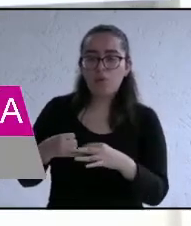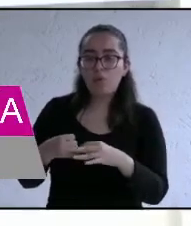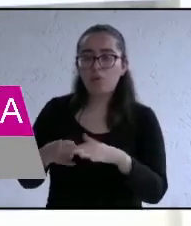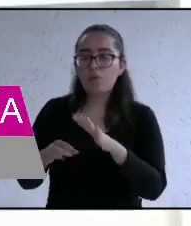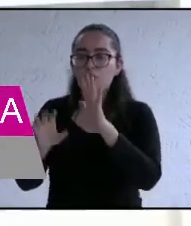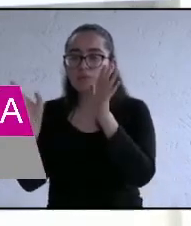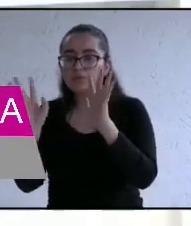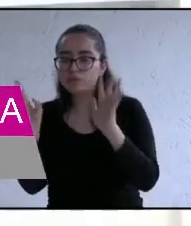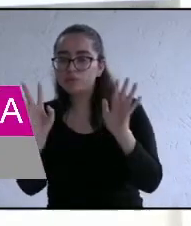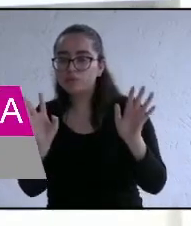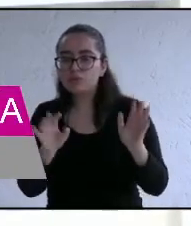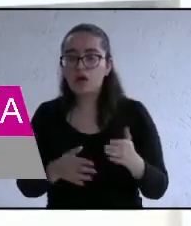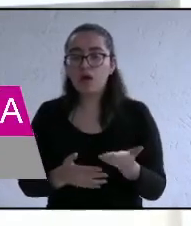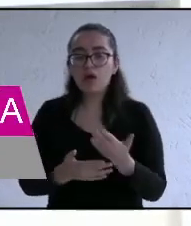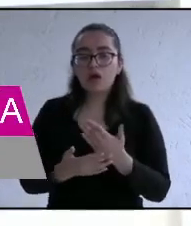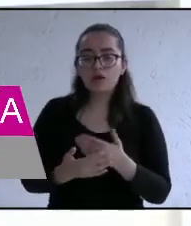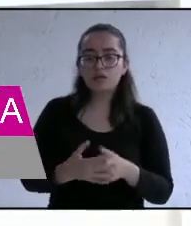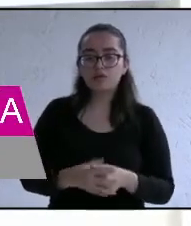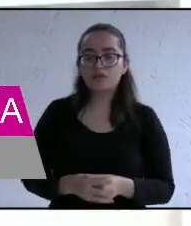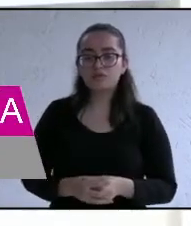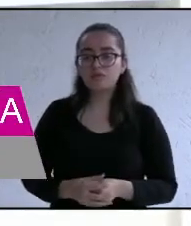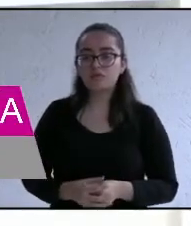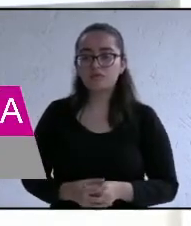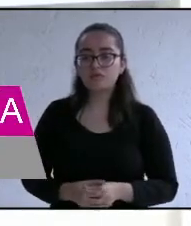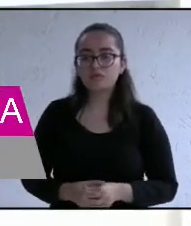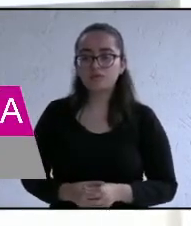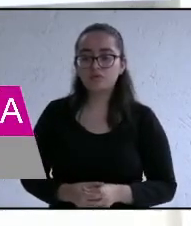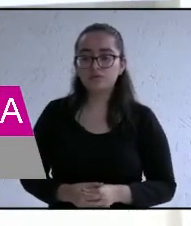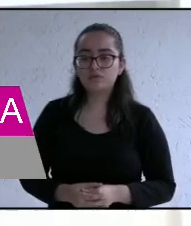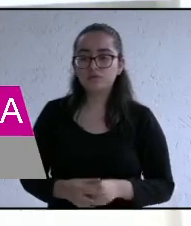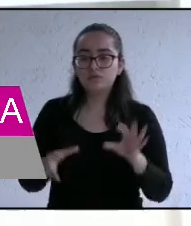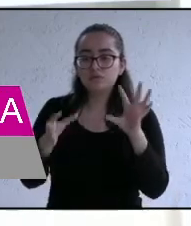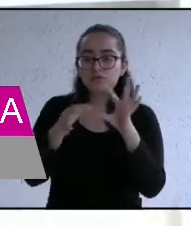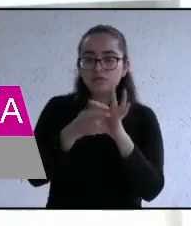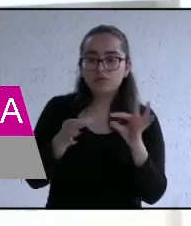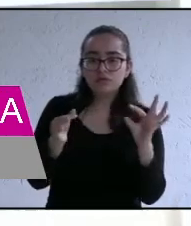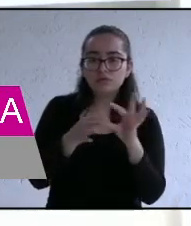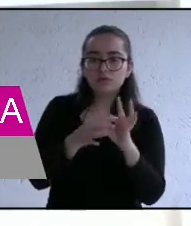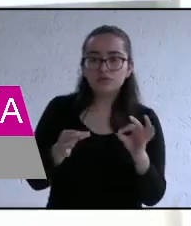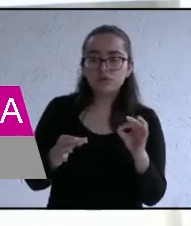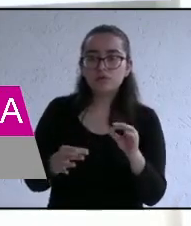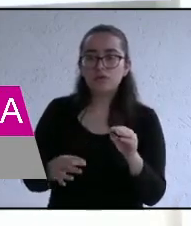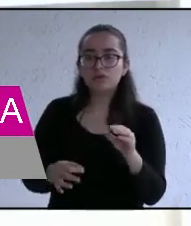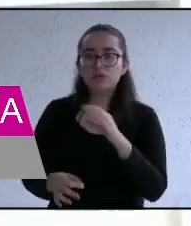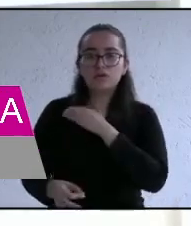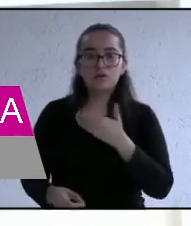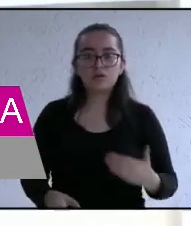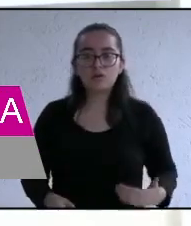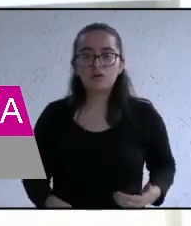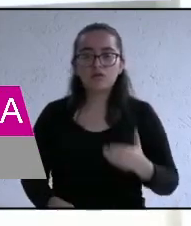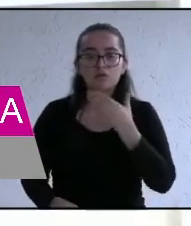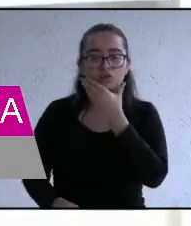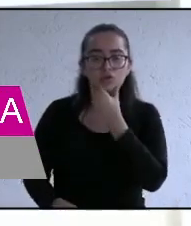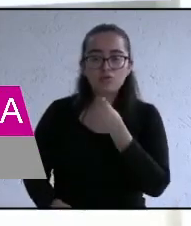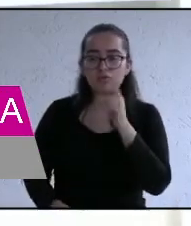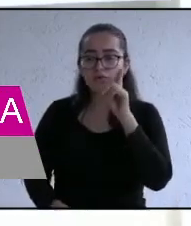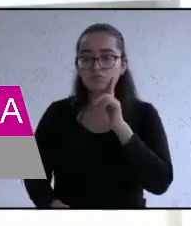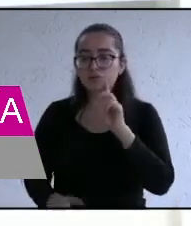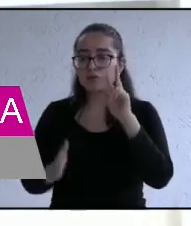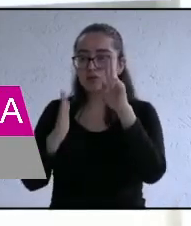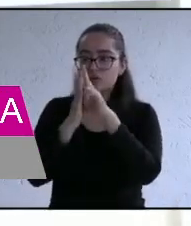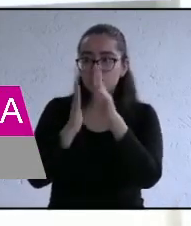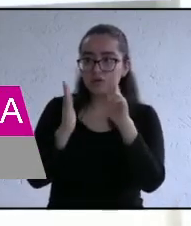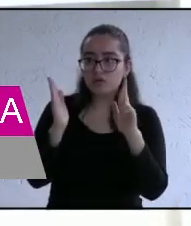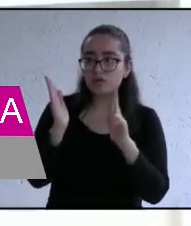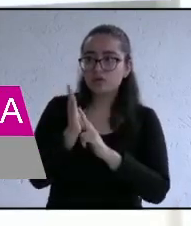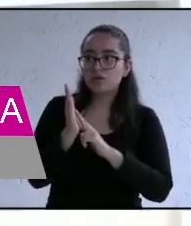conclusiones antes de continuar sólo les puedo comentar a los candidatos y candidatas que dentro del reglamento